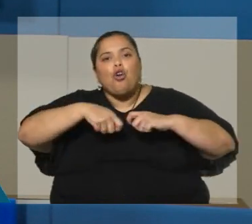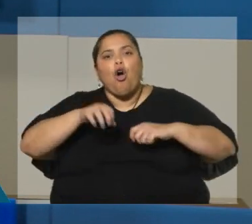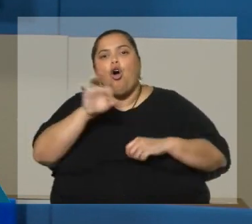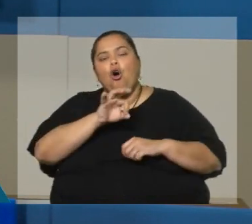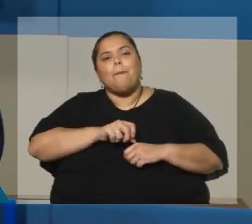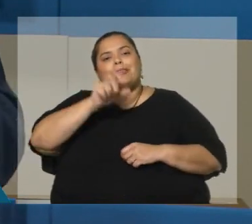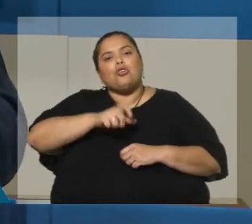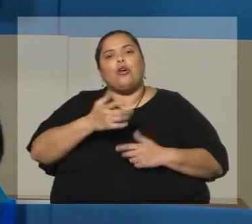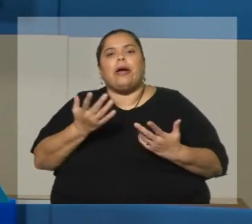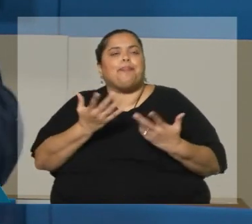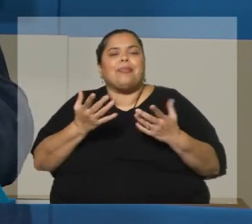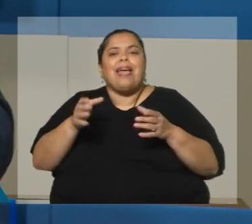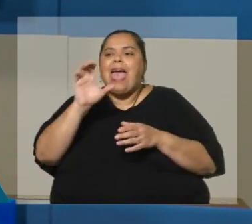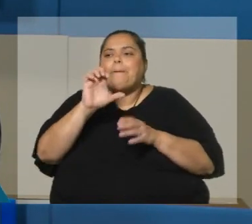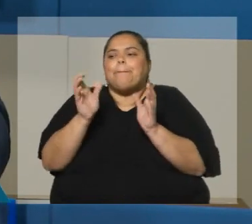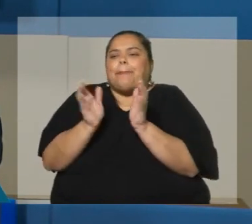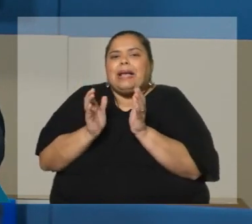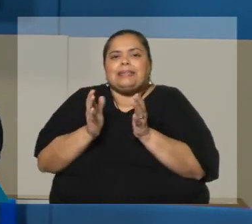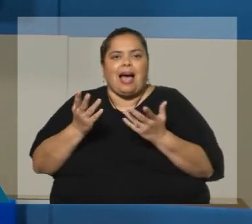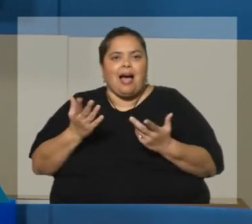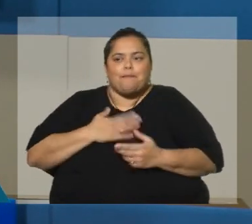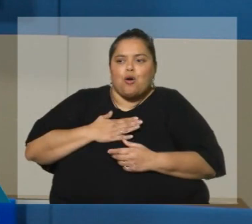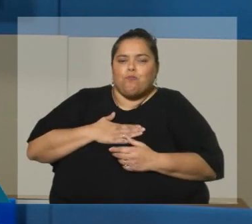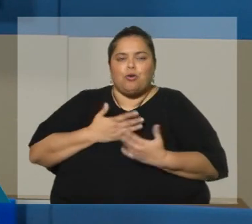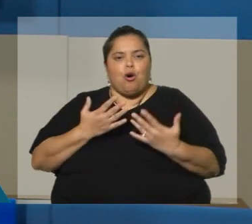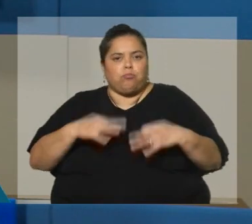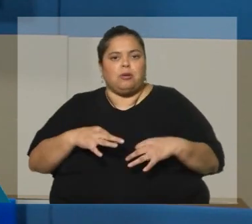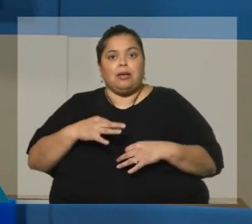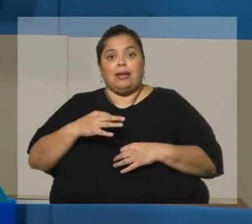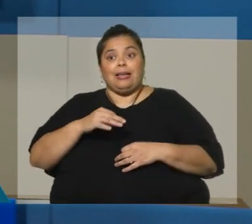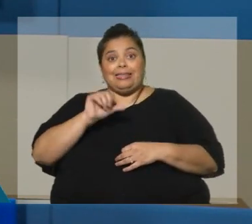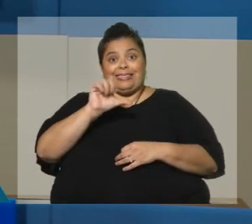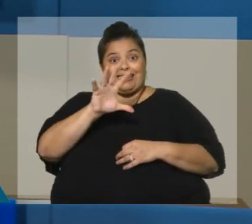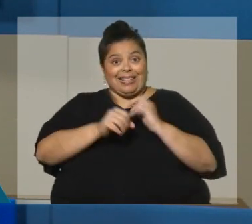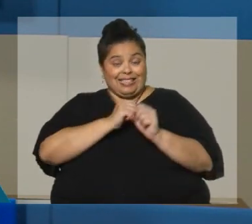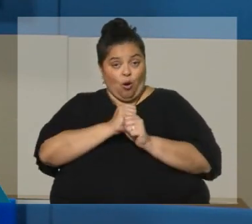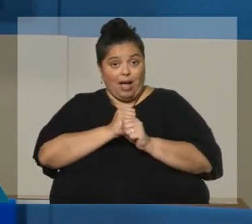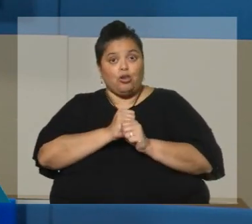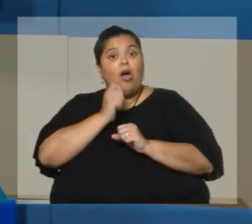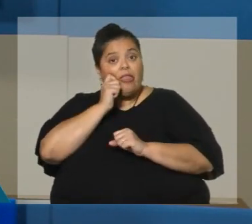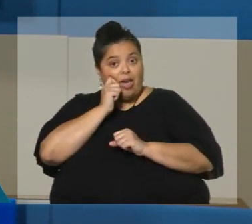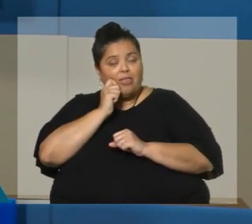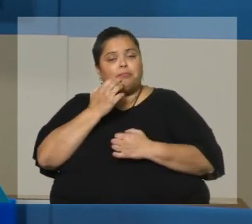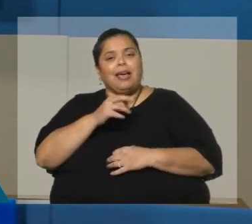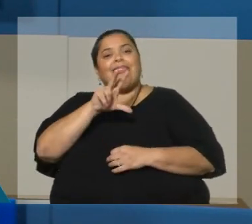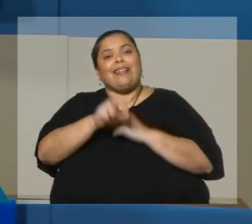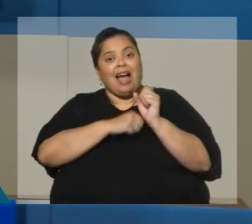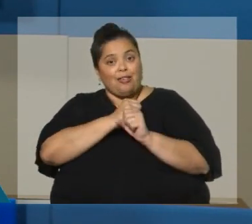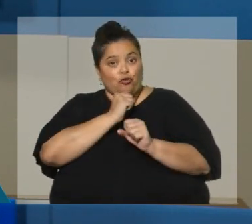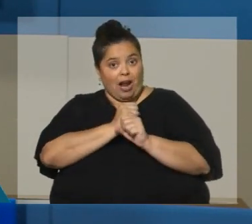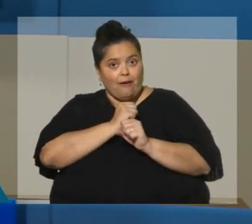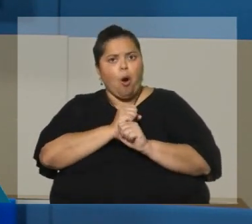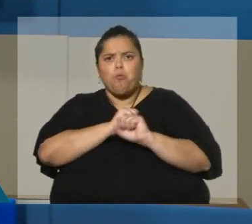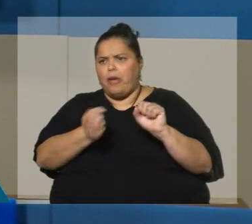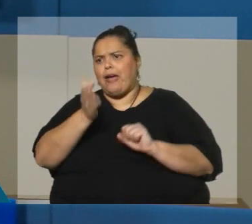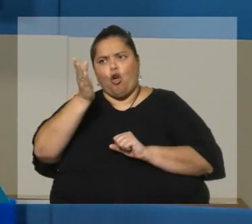que tiene una microempresa, una pequeña empresa, si tiene 65 y 30 de trabajo, puede seguir con su